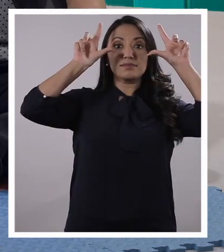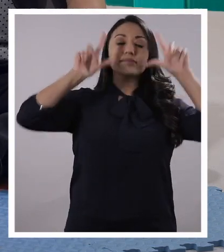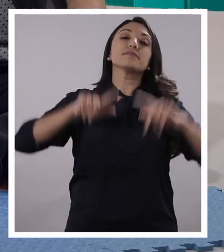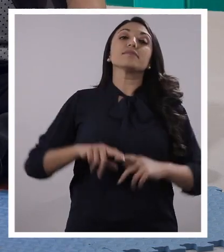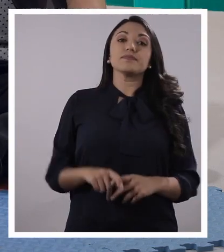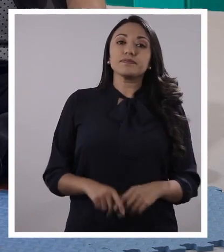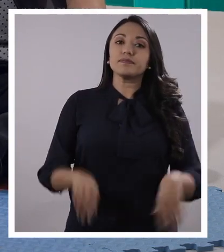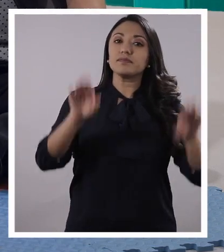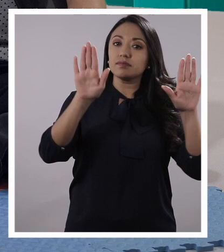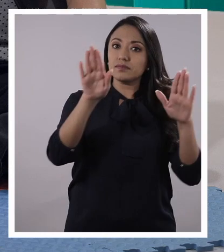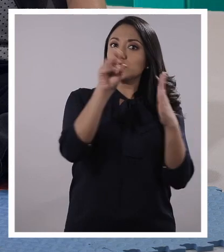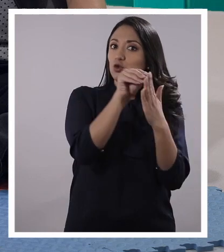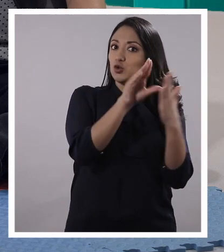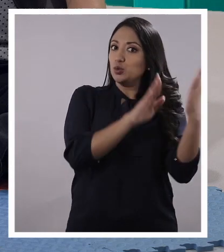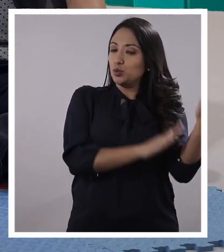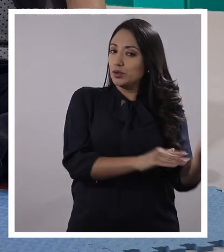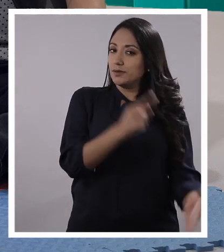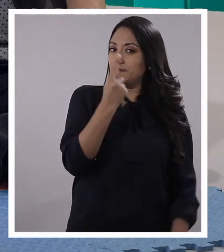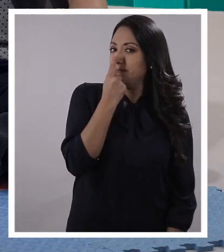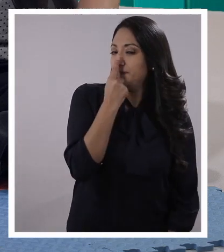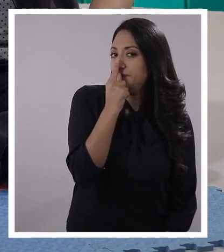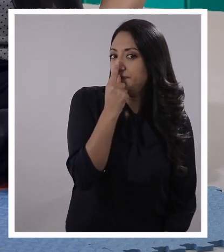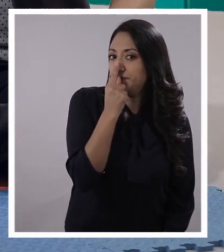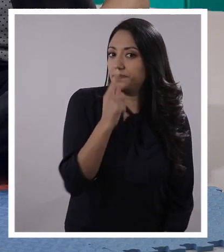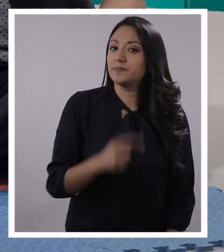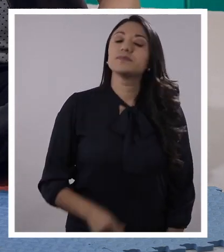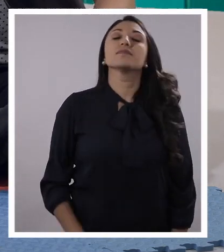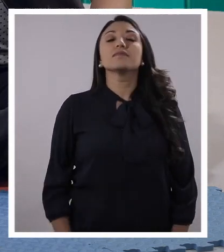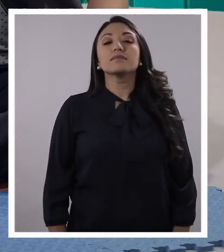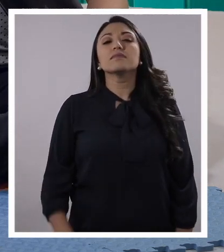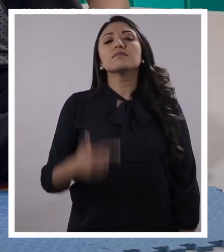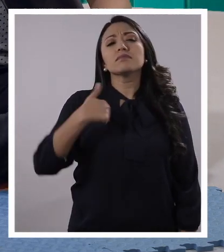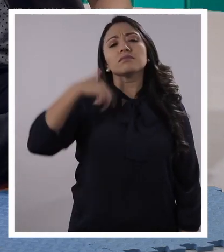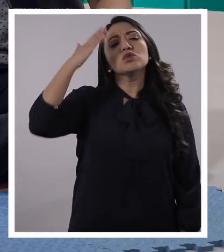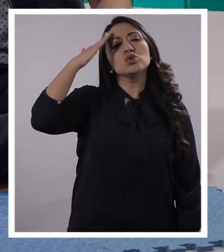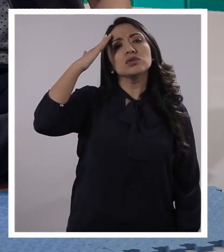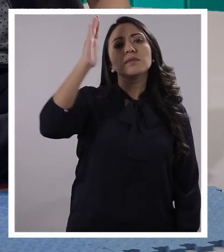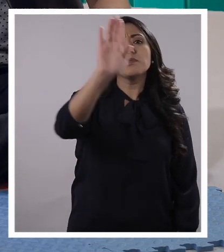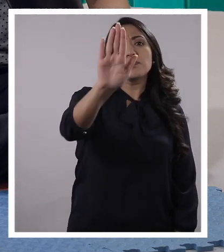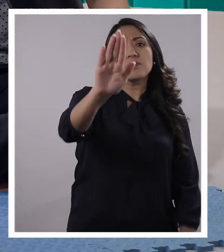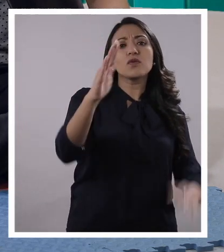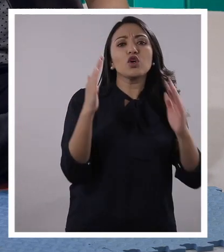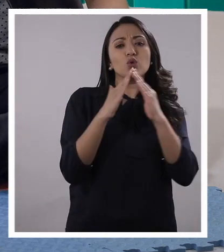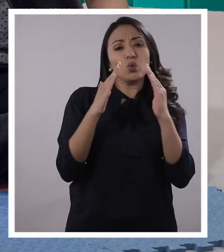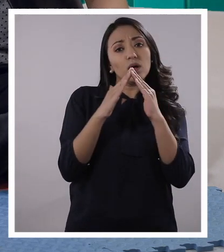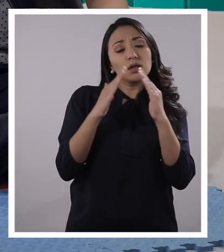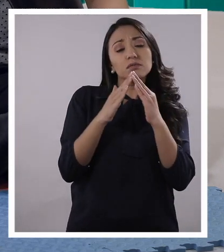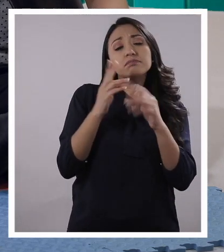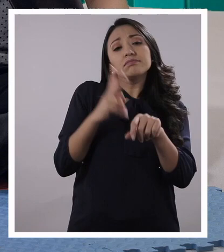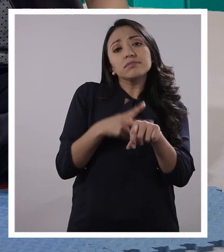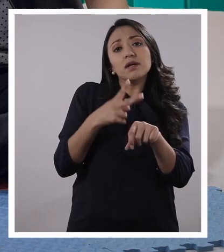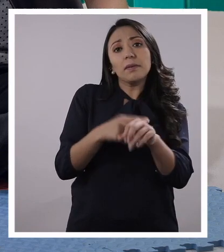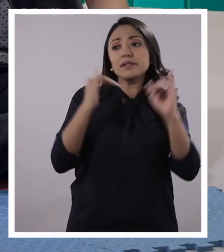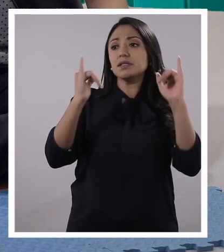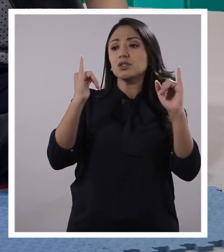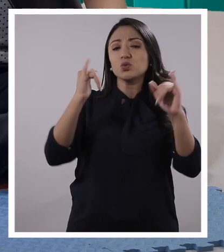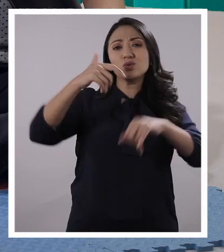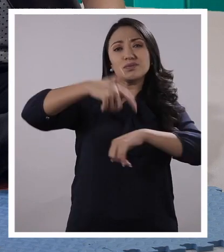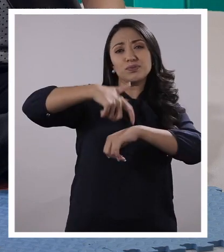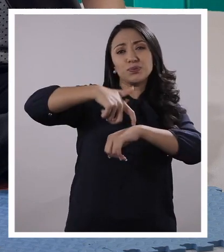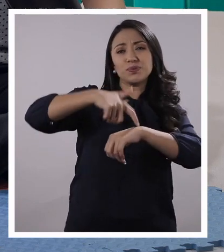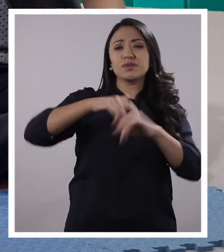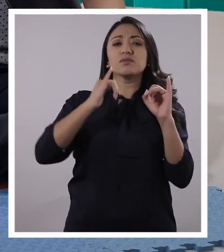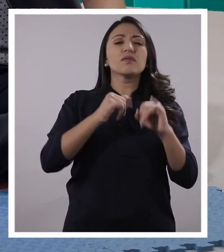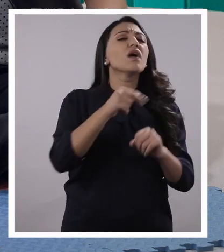les tengo un proyecto muy lindo. Guau. ¿Qué será? Yo sé que en casa ustedes tienen momentos que disfrutan mucho, ¿verdad?